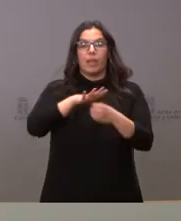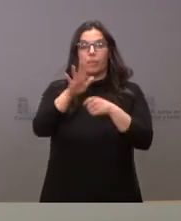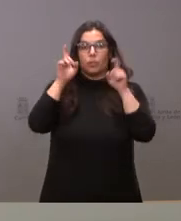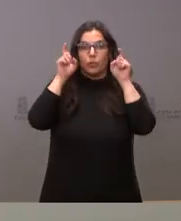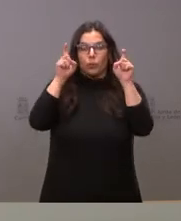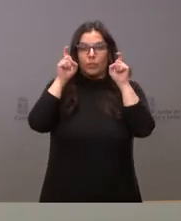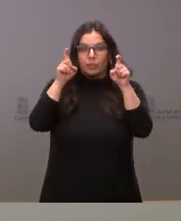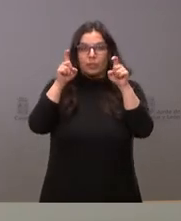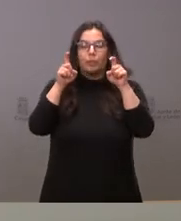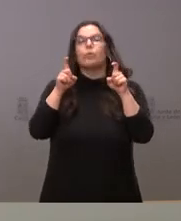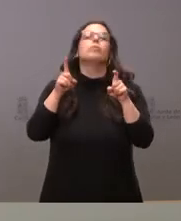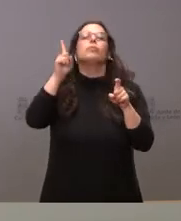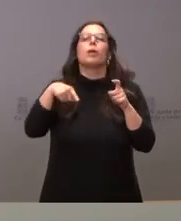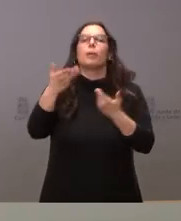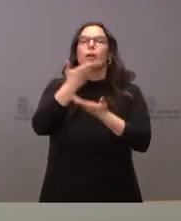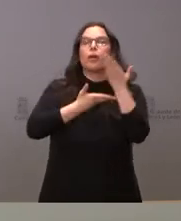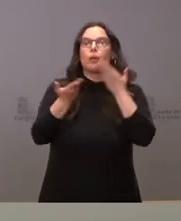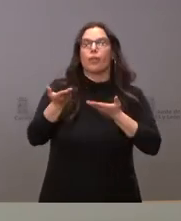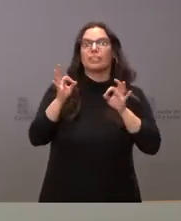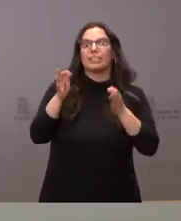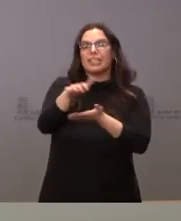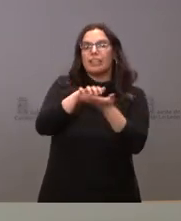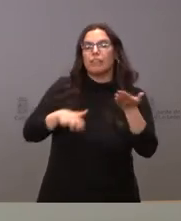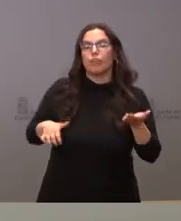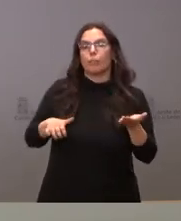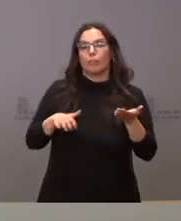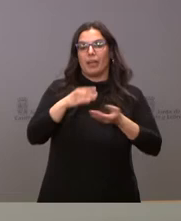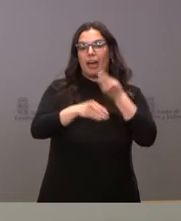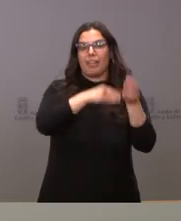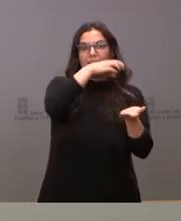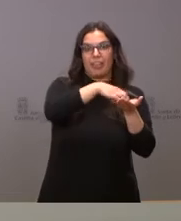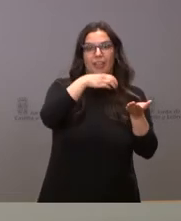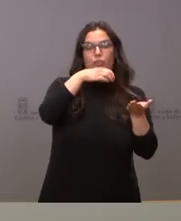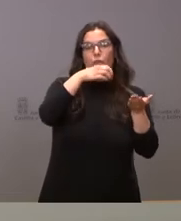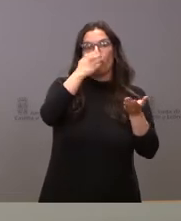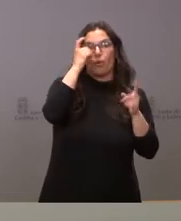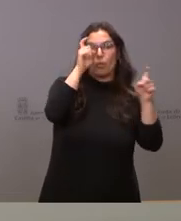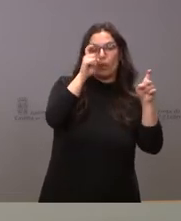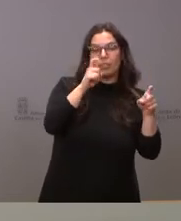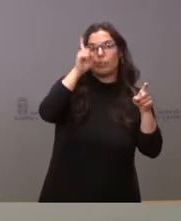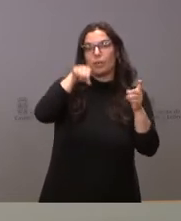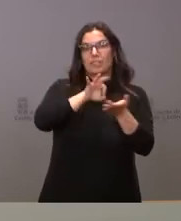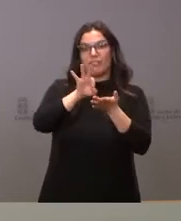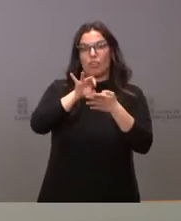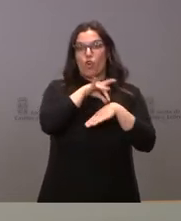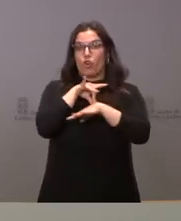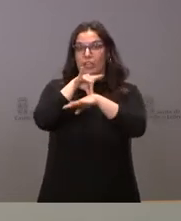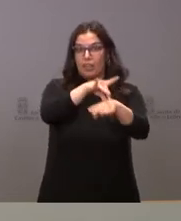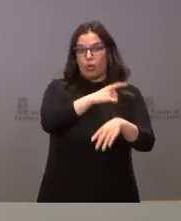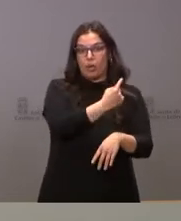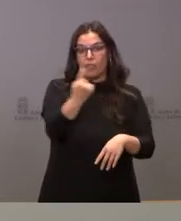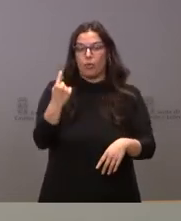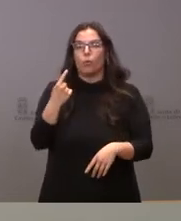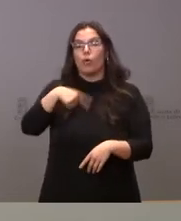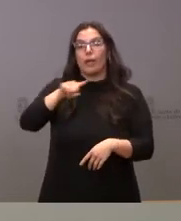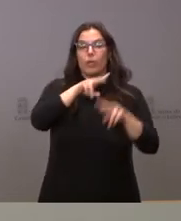y en colaboración con los informes que hacen los centros educativos y el asesoramiento de los servicios de orientación, se están decidiendo para cada